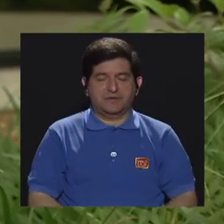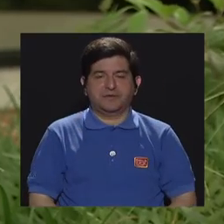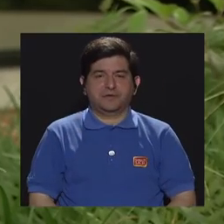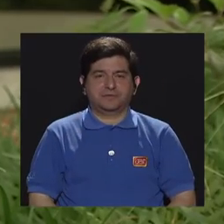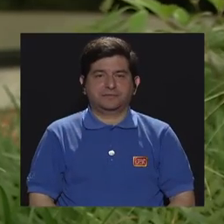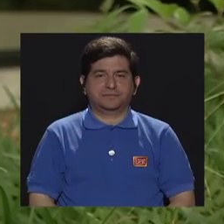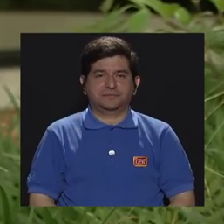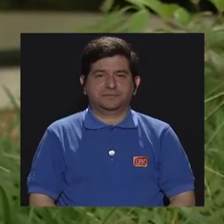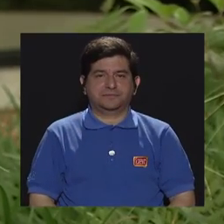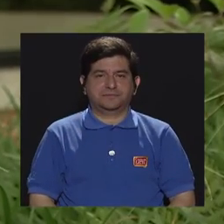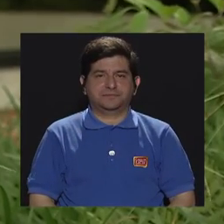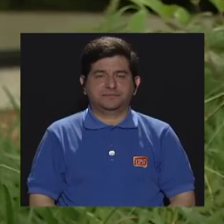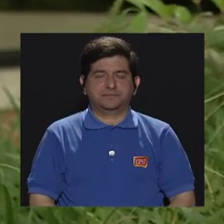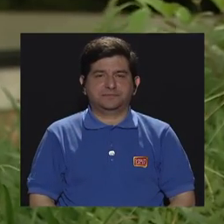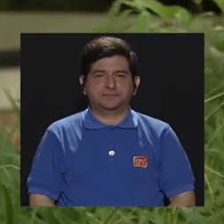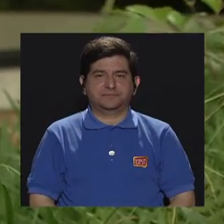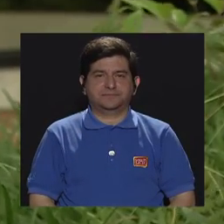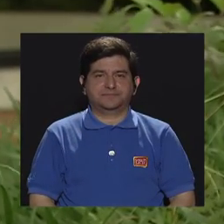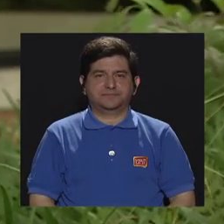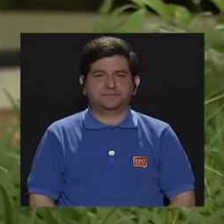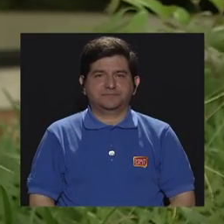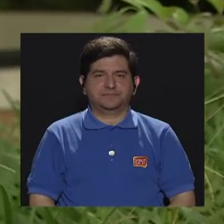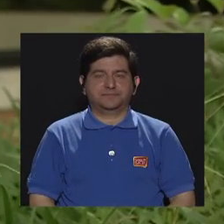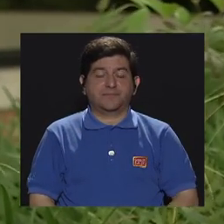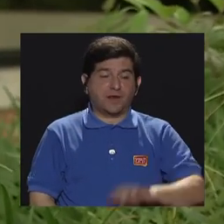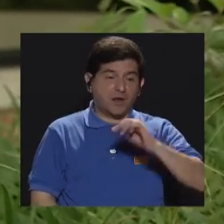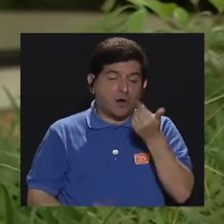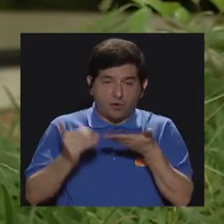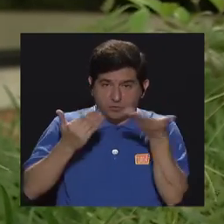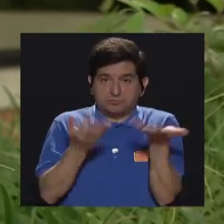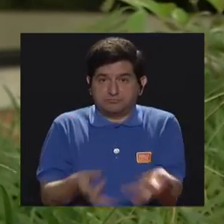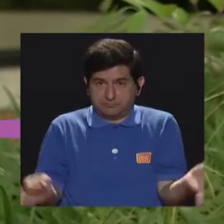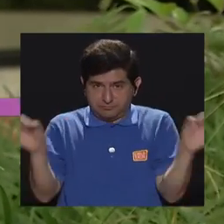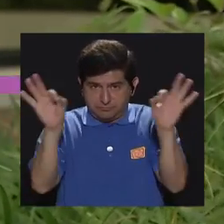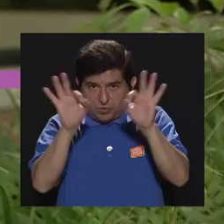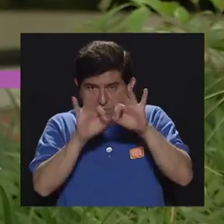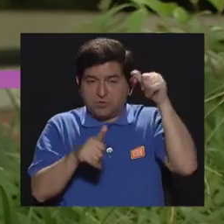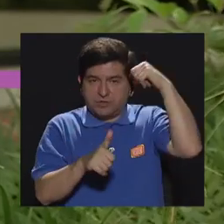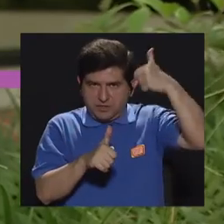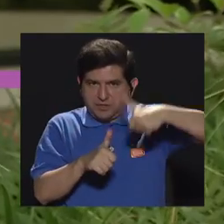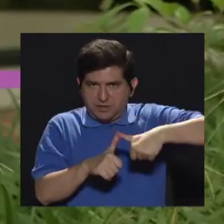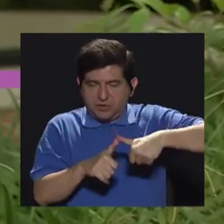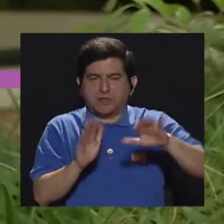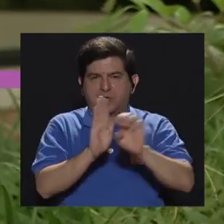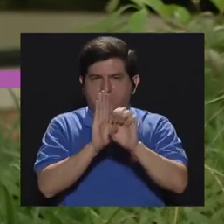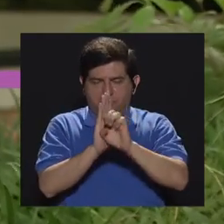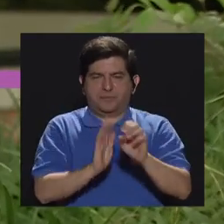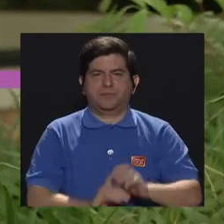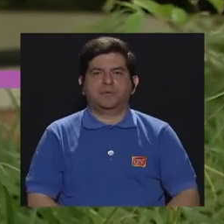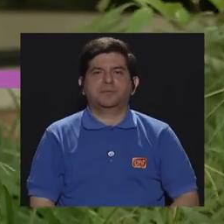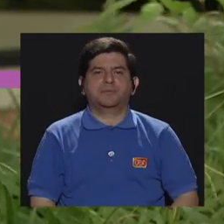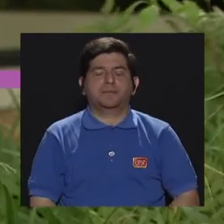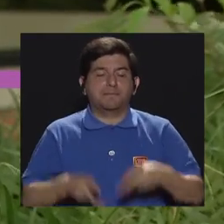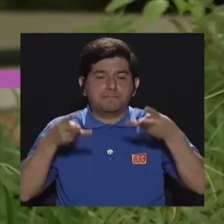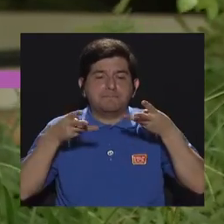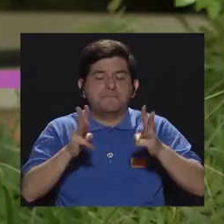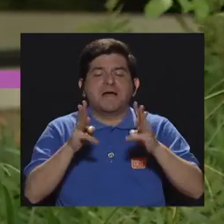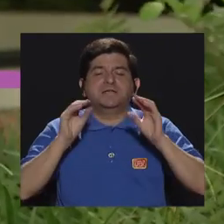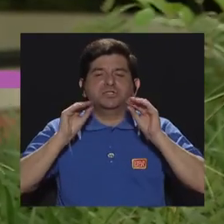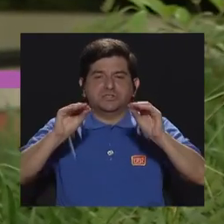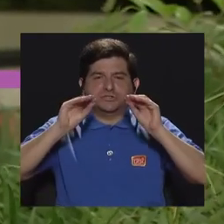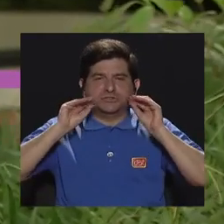etcétera, etcétera. También hay otros elementos importantes que hay que tomar en cuenta, por ejemplo, son los métodos de